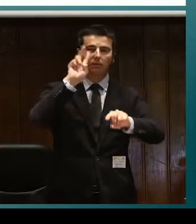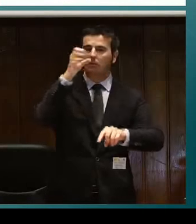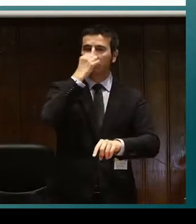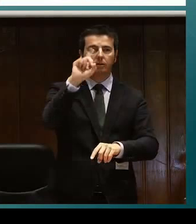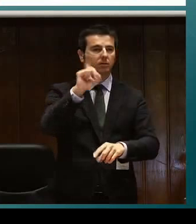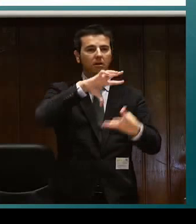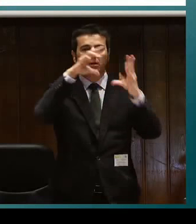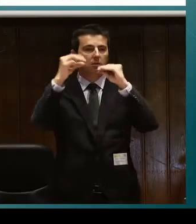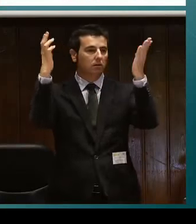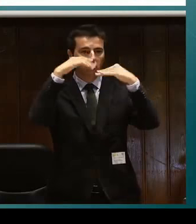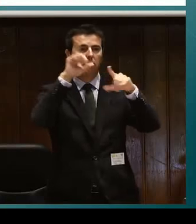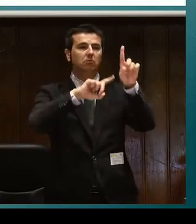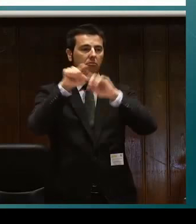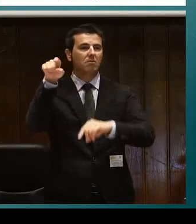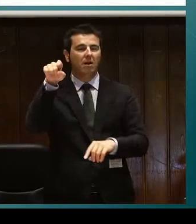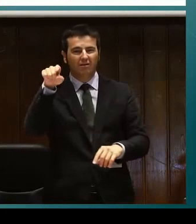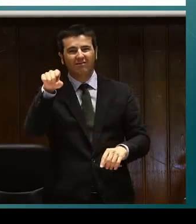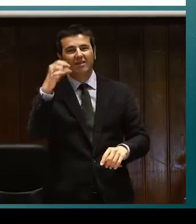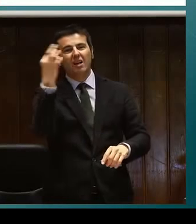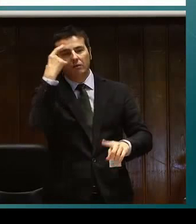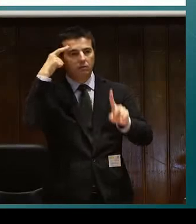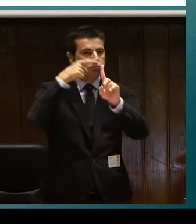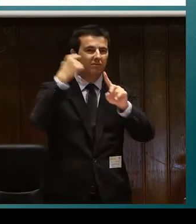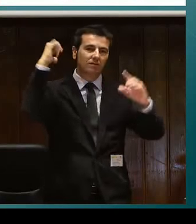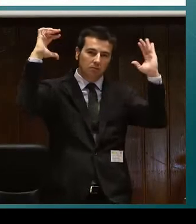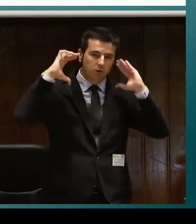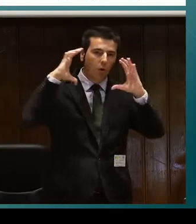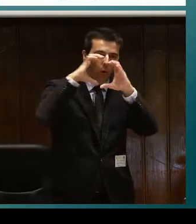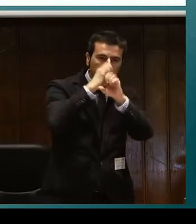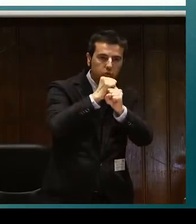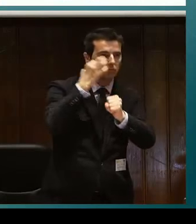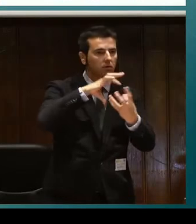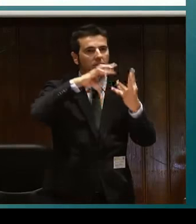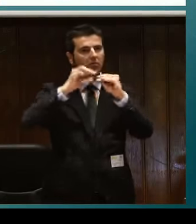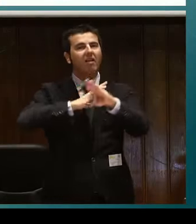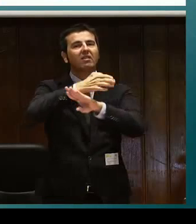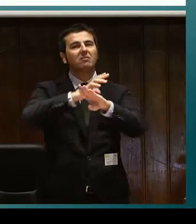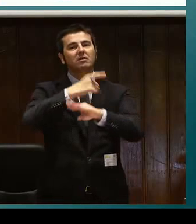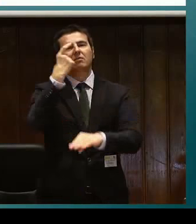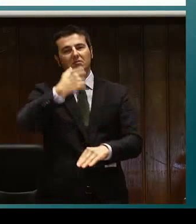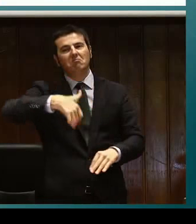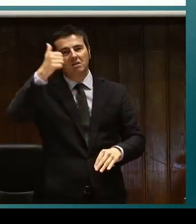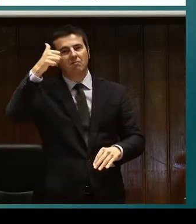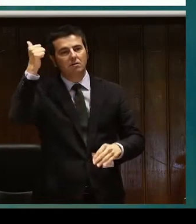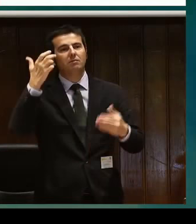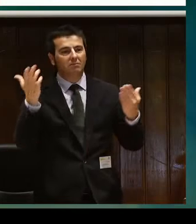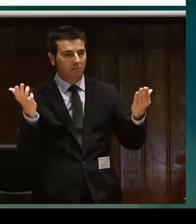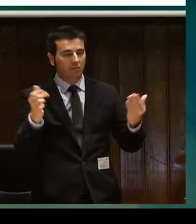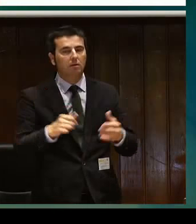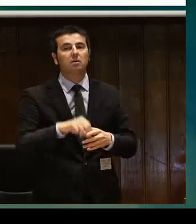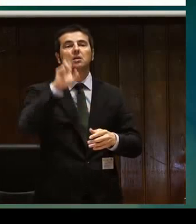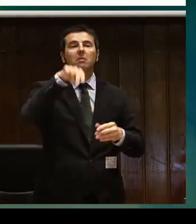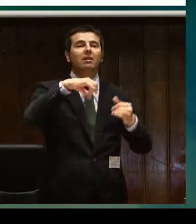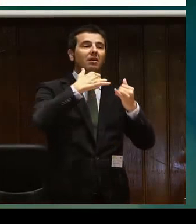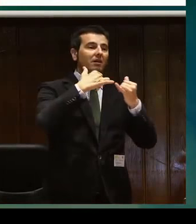muchas veces las personas sordociegas tenemos problema con los colores. No existe mucha adaptación porque nosotros necesitamos que el fondo sea oscuro